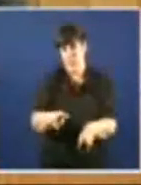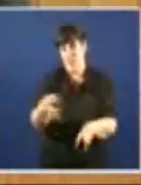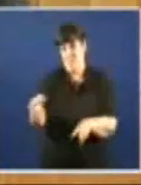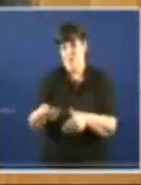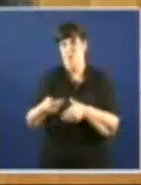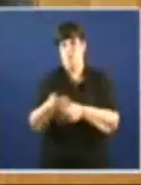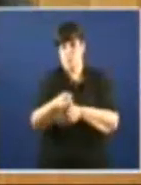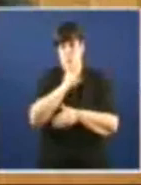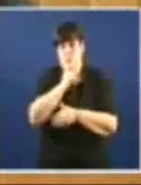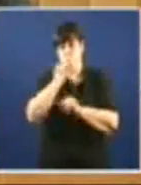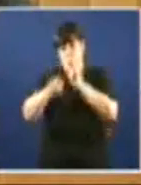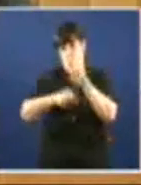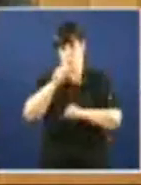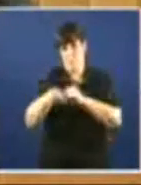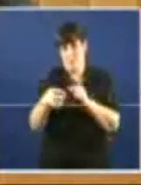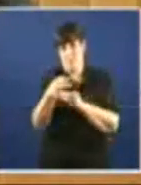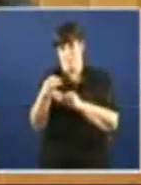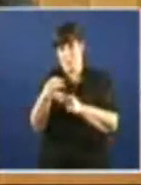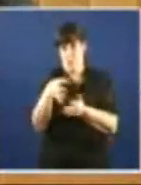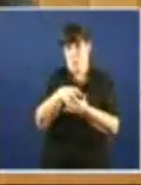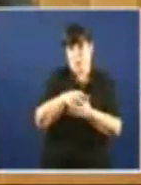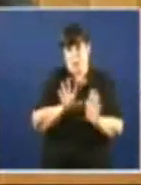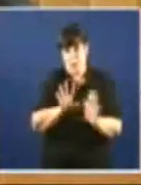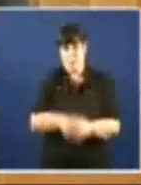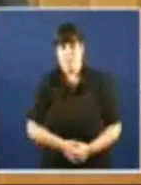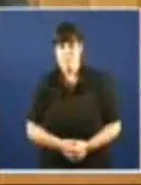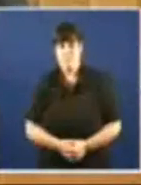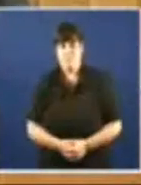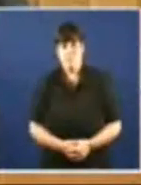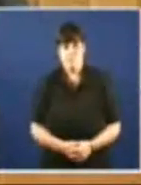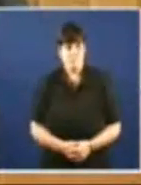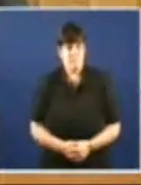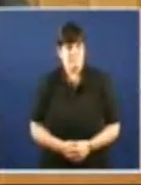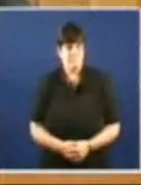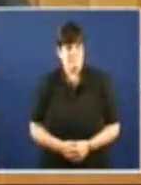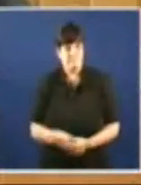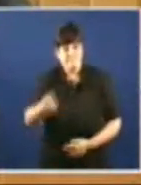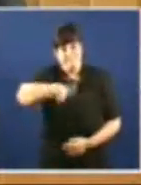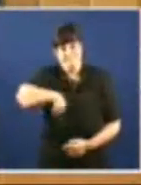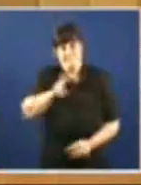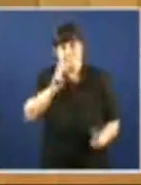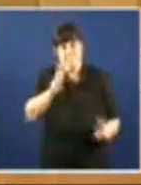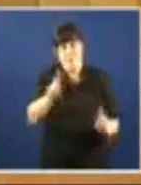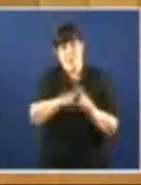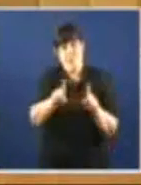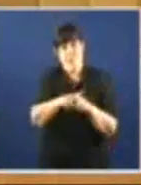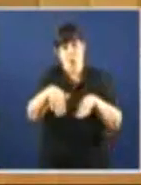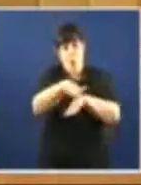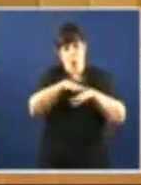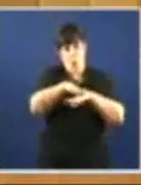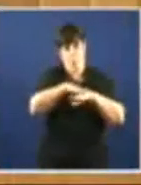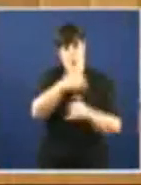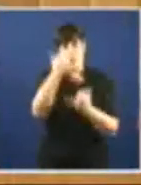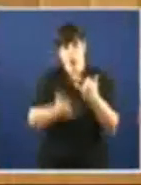incertidume Observamos tamén Con inquietude Que este goberno Poida pensar Que este tipo de emprendimento Será a